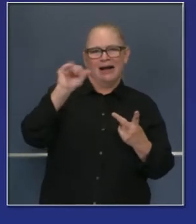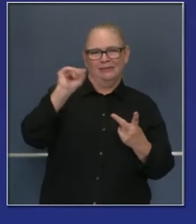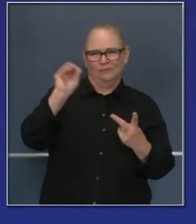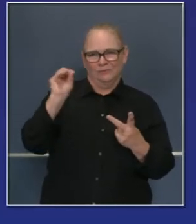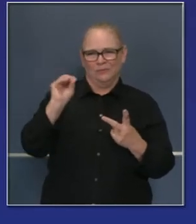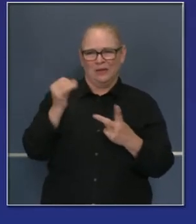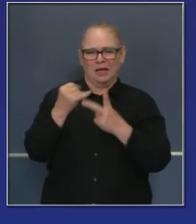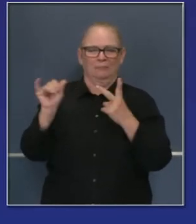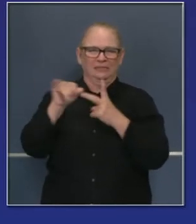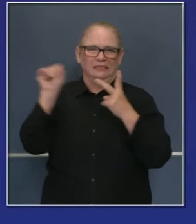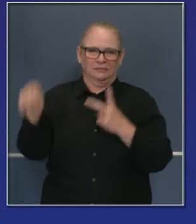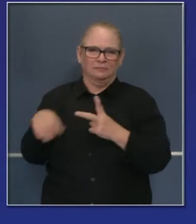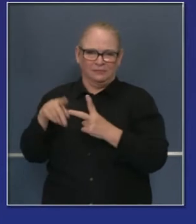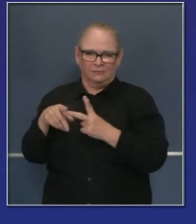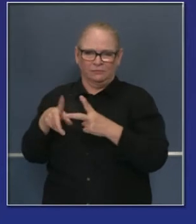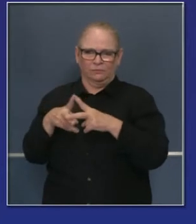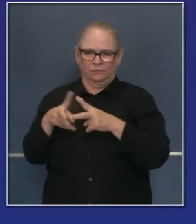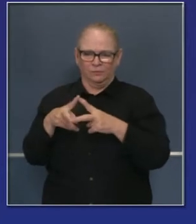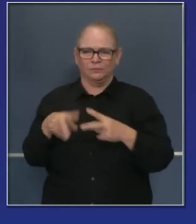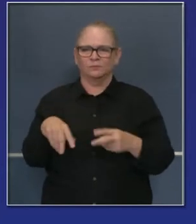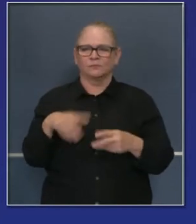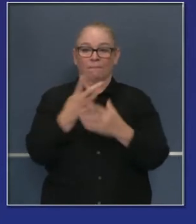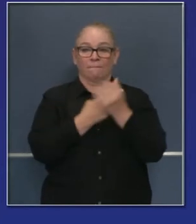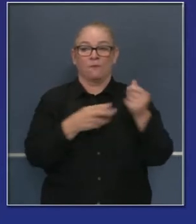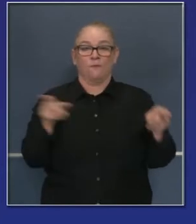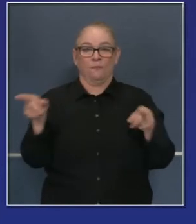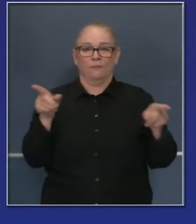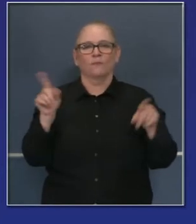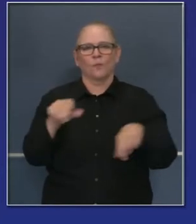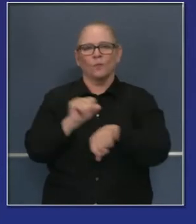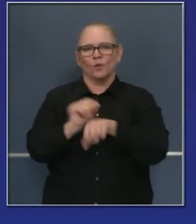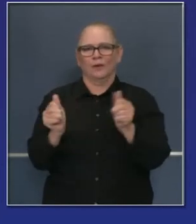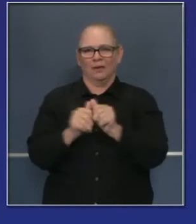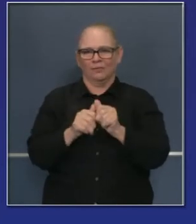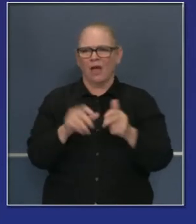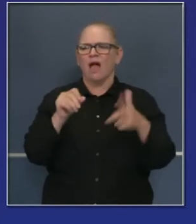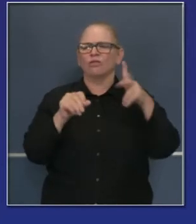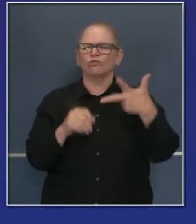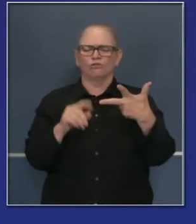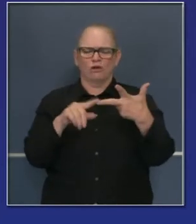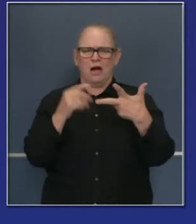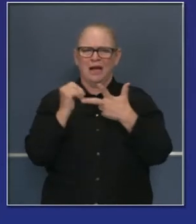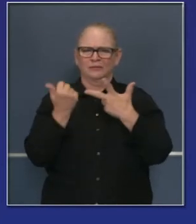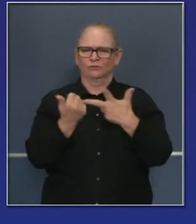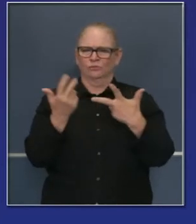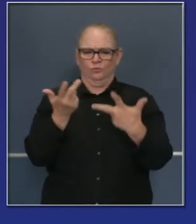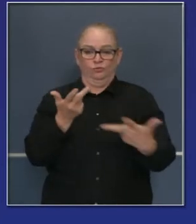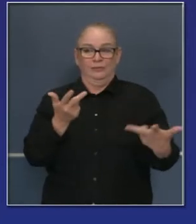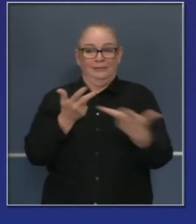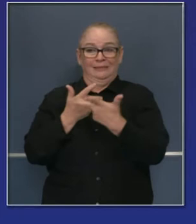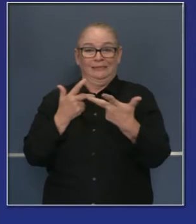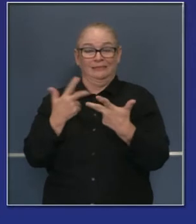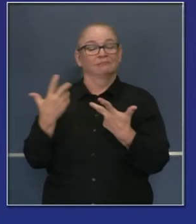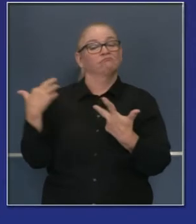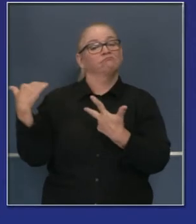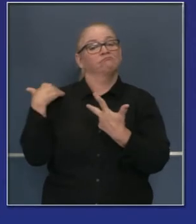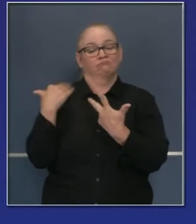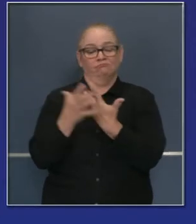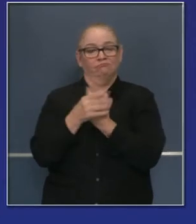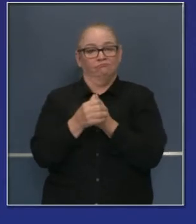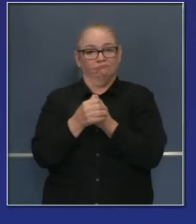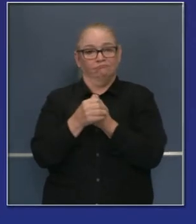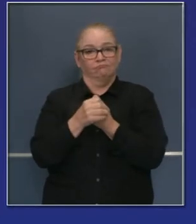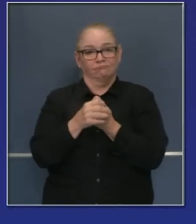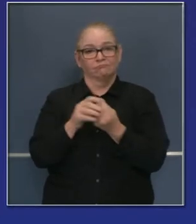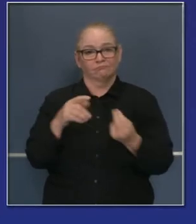independiente, que nos va a dar una respuesta a un pedido que yo les hice en cuanto a responsabilidad conjunta,